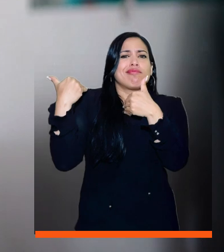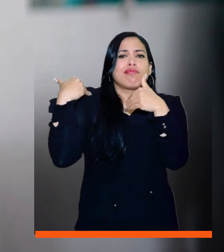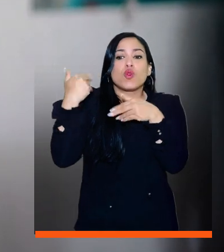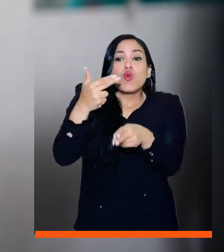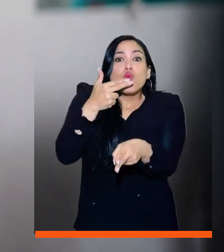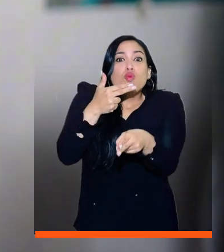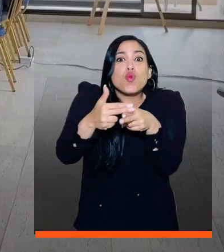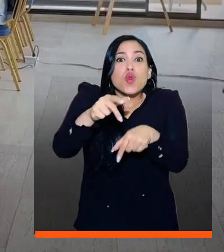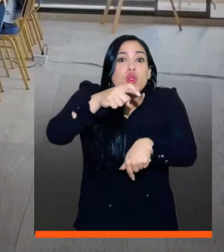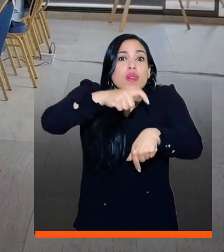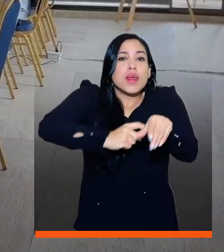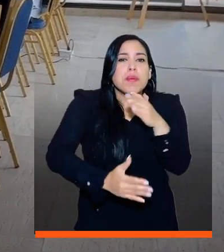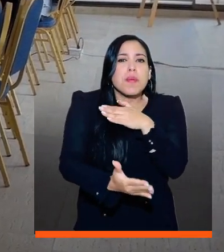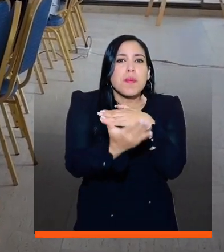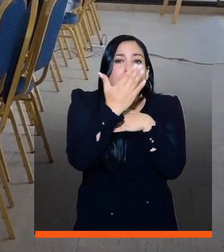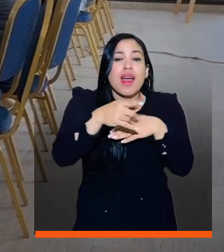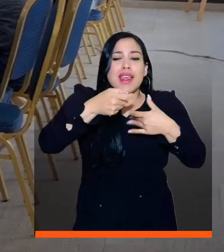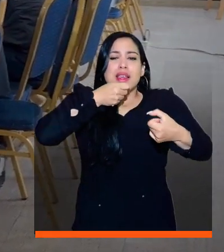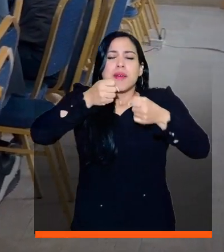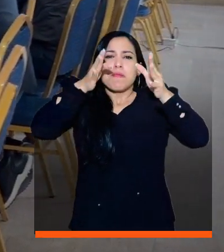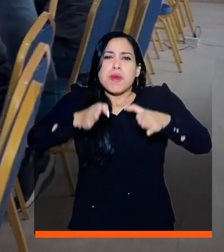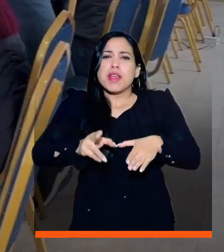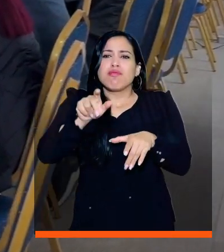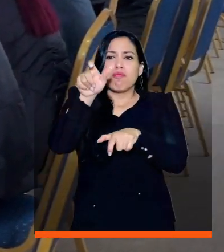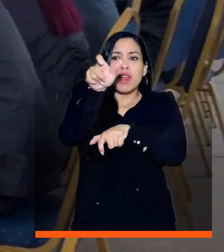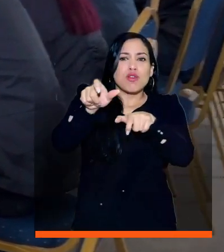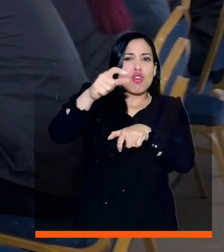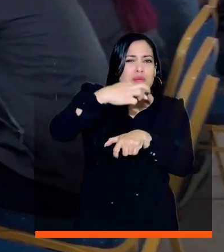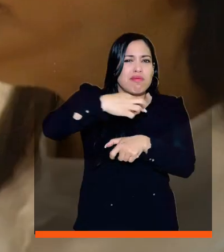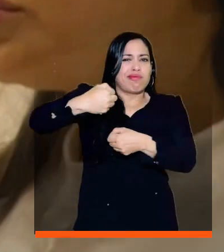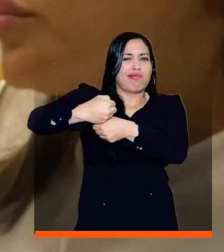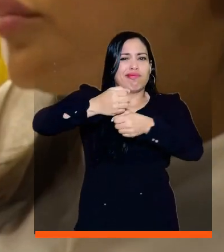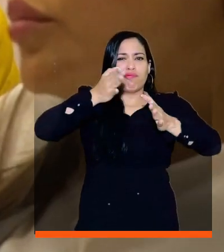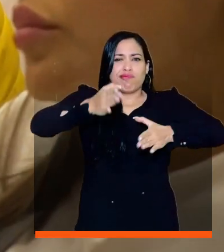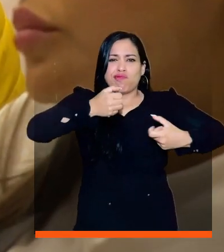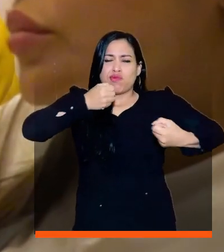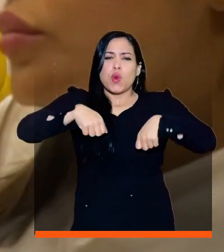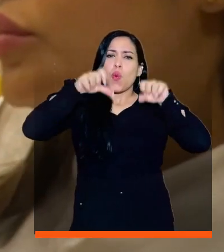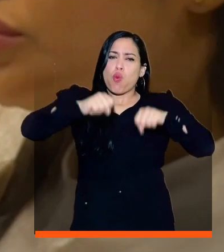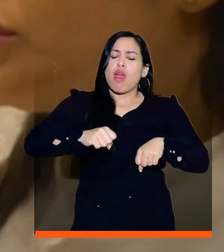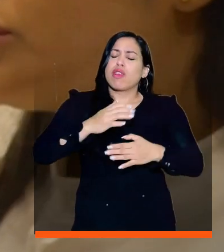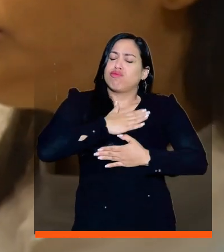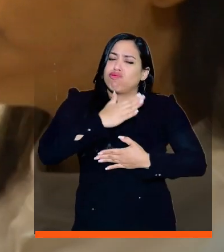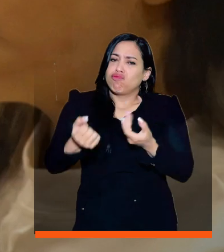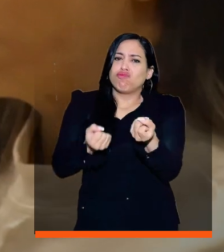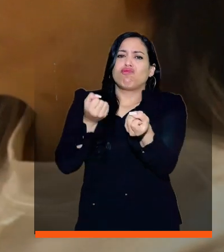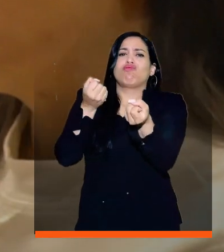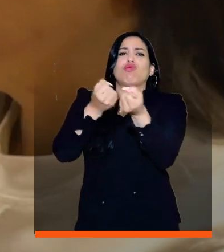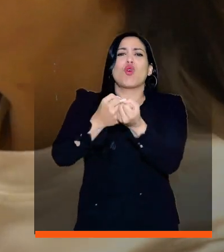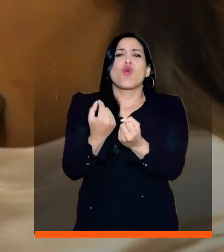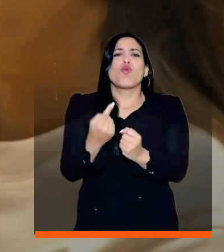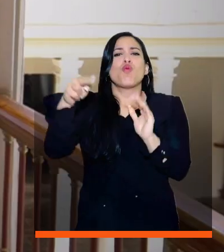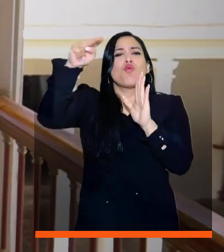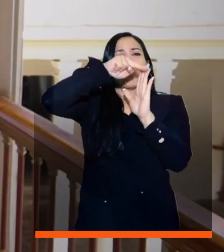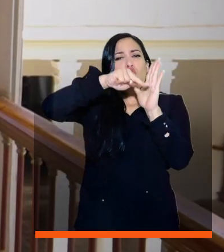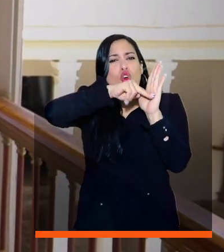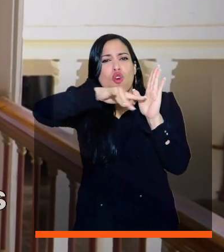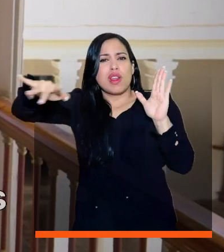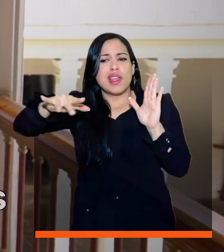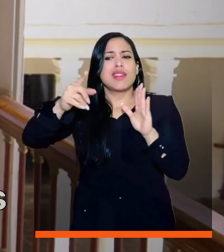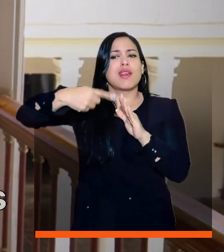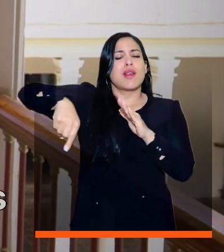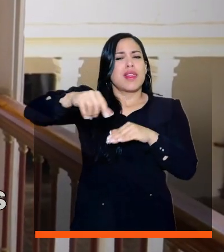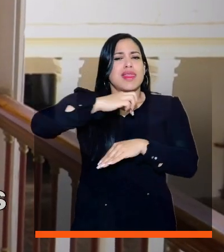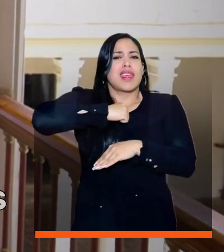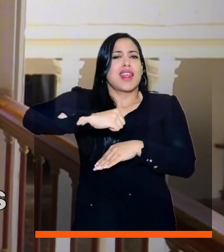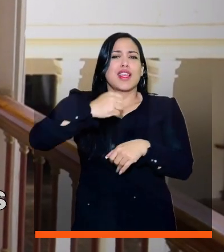para que en un corto tiempo el periodismo en Colombia, las personas que ejercen el periodismo en Colombia, puedan contar con una robusta política pública